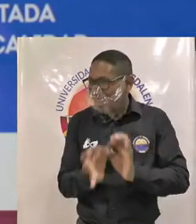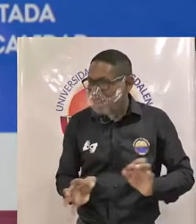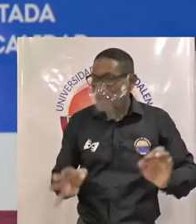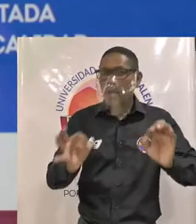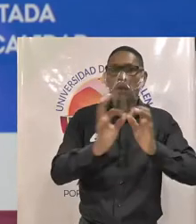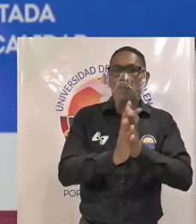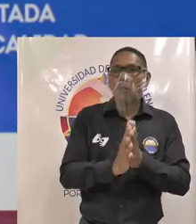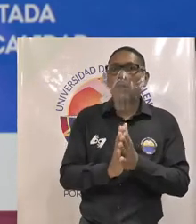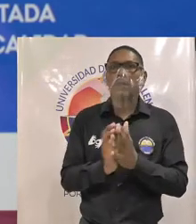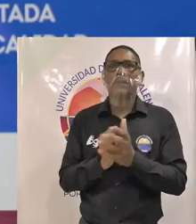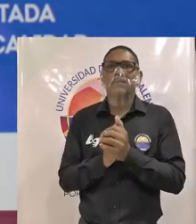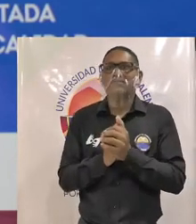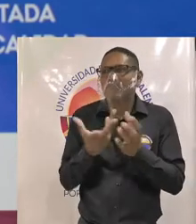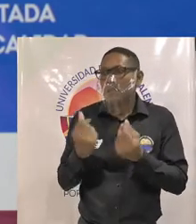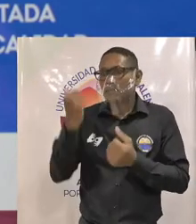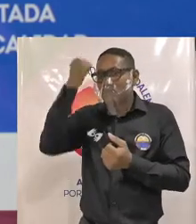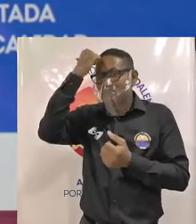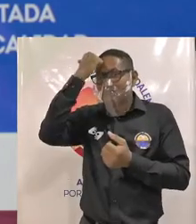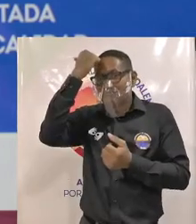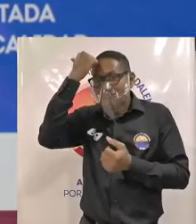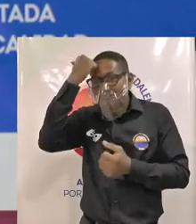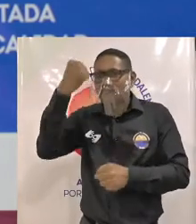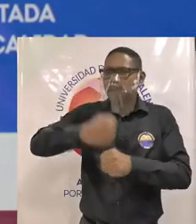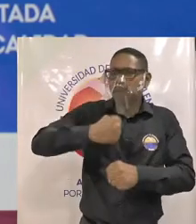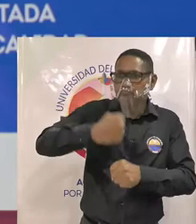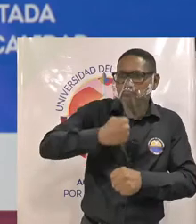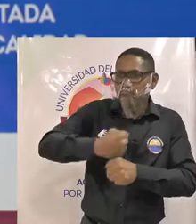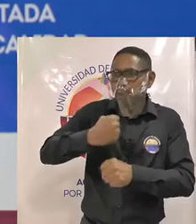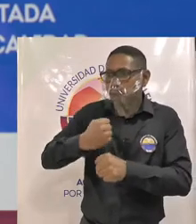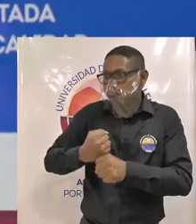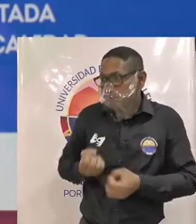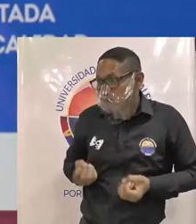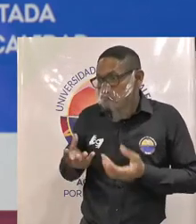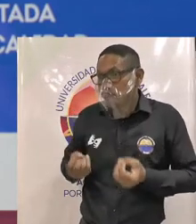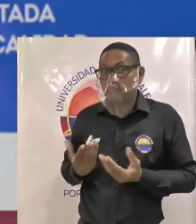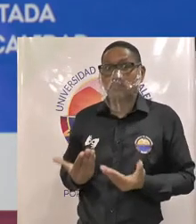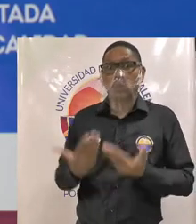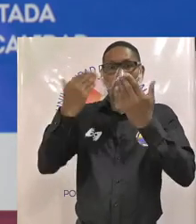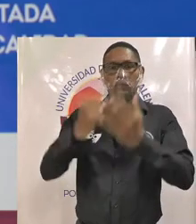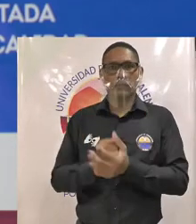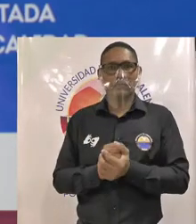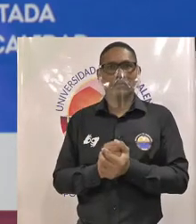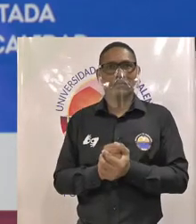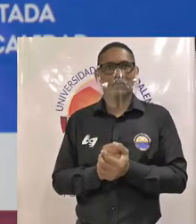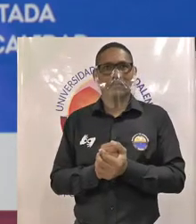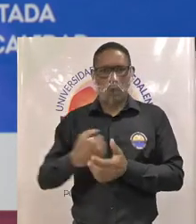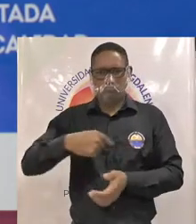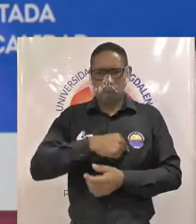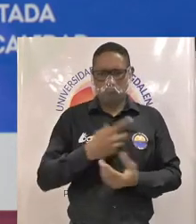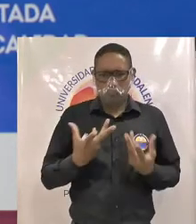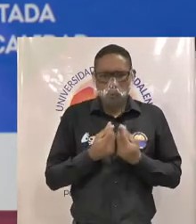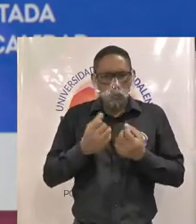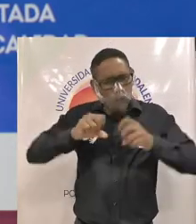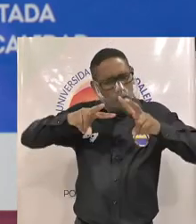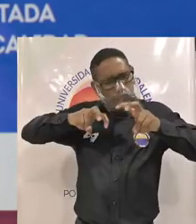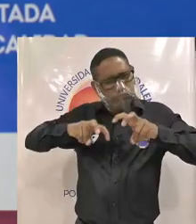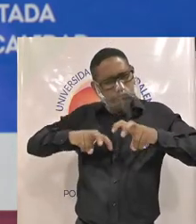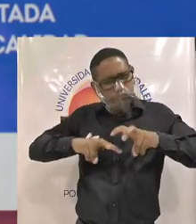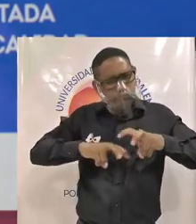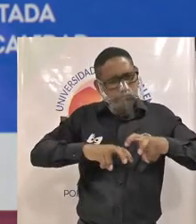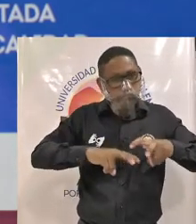incentivos para estimular la labor docente usualmente los investigadores nos tenemos esos apoyos pero